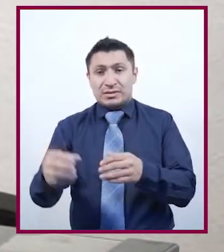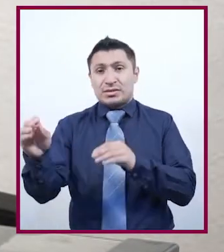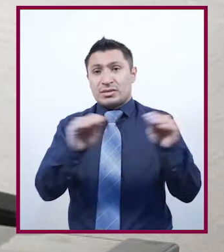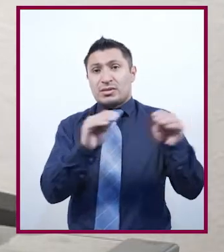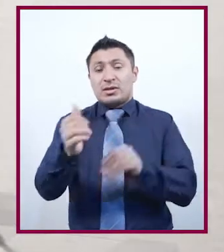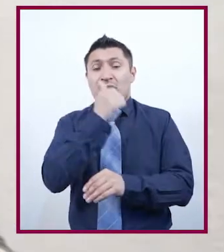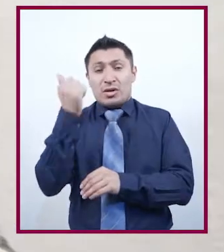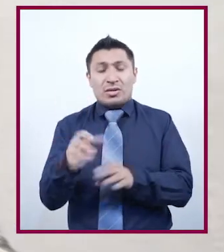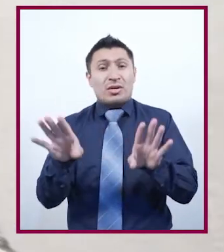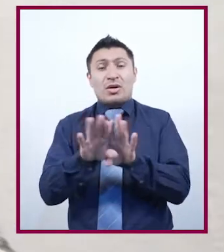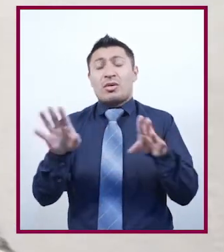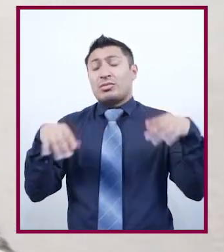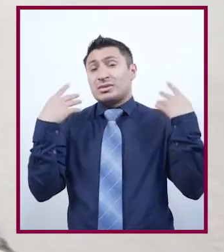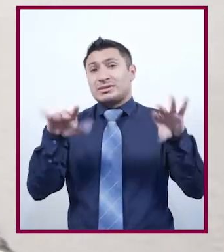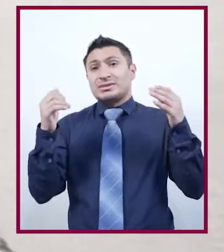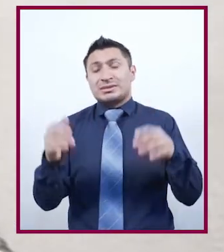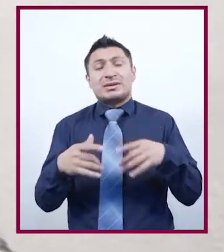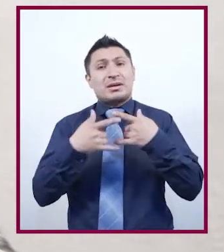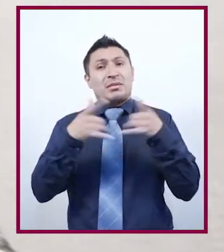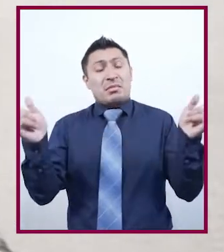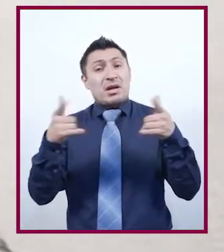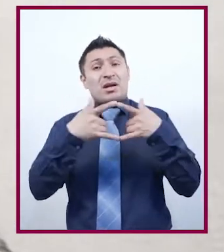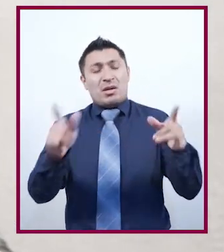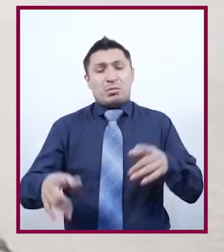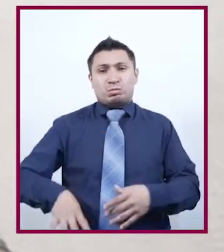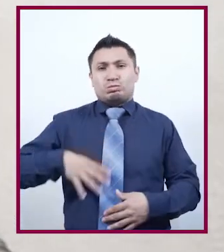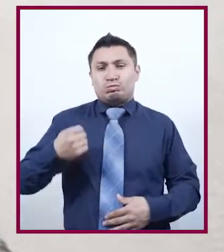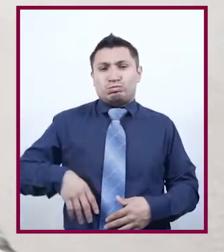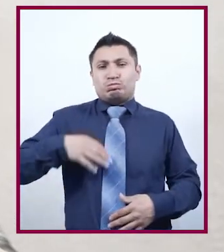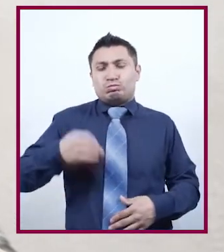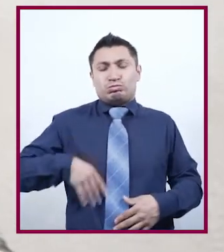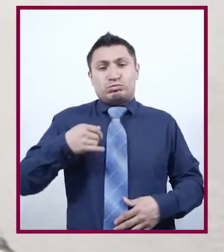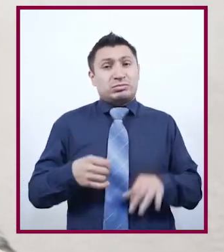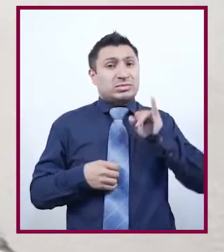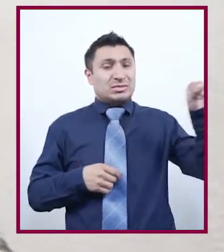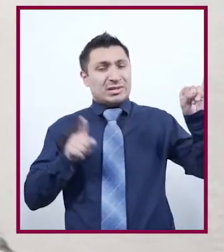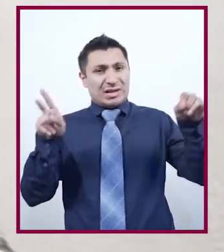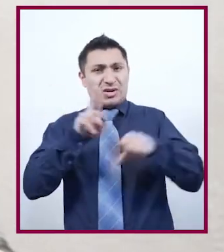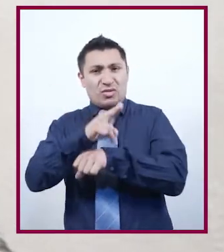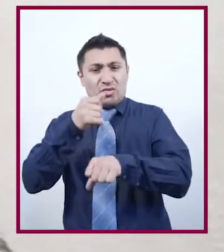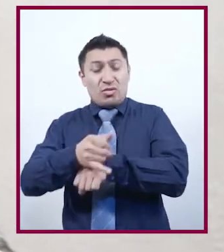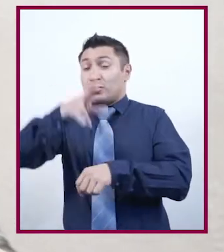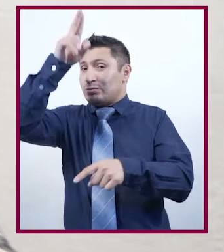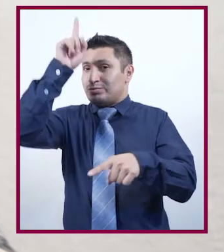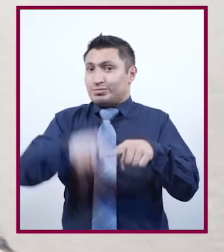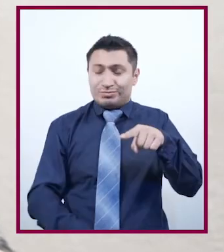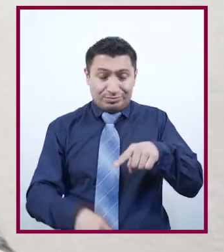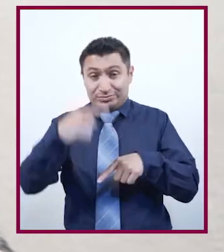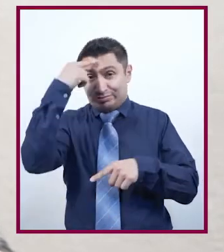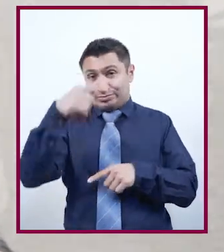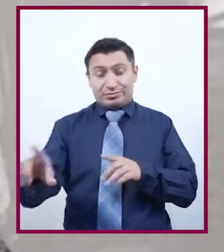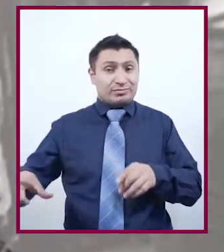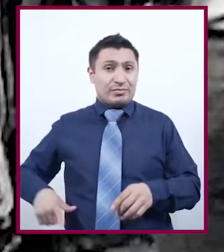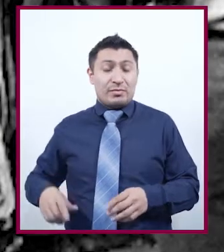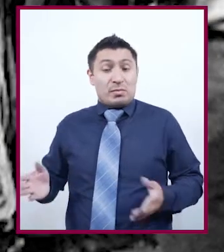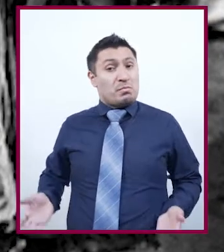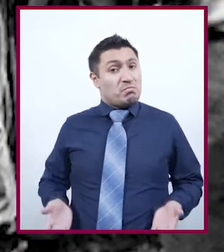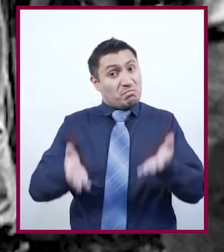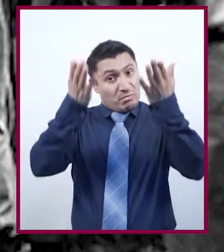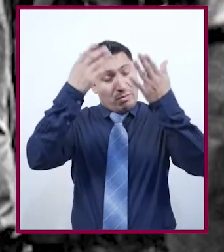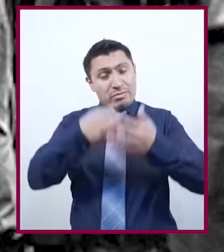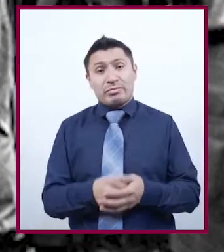movimiento estudiantil, que dejó como resultado que se abrieran más opciones de lucha a través de la izquierda uruguaya para contrarrestar al gobierno.